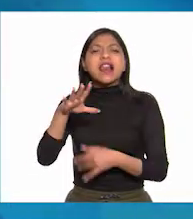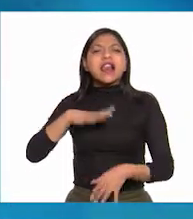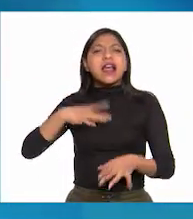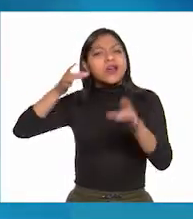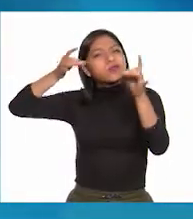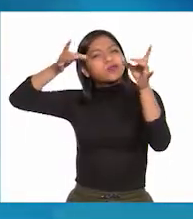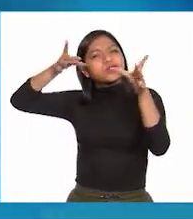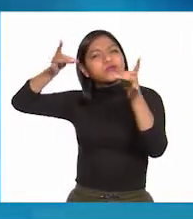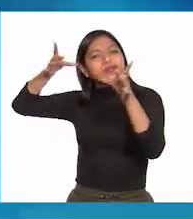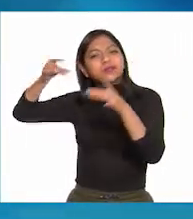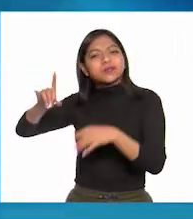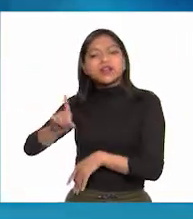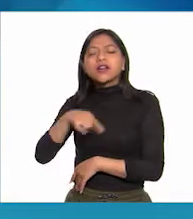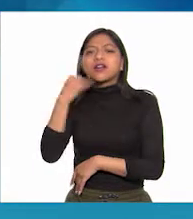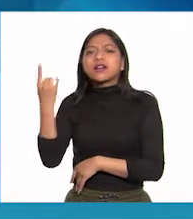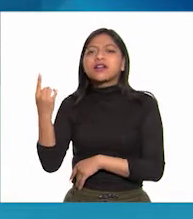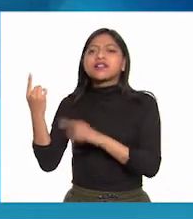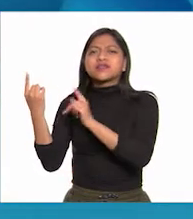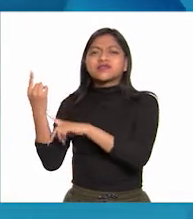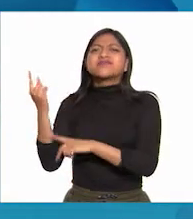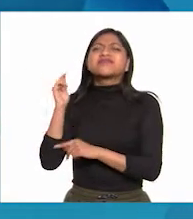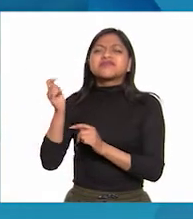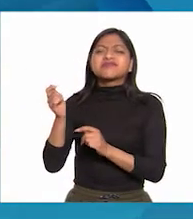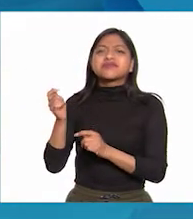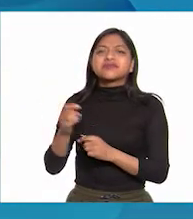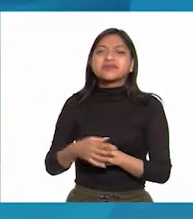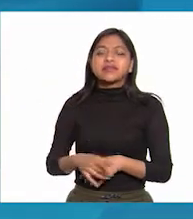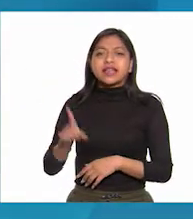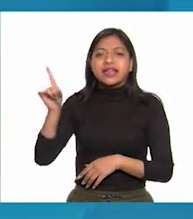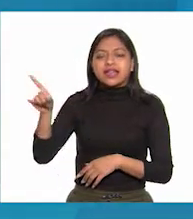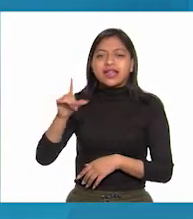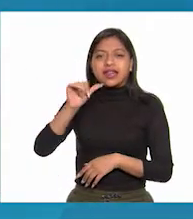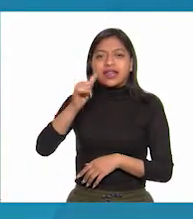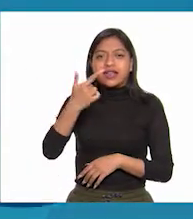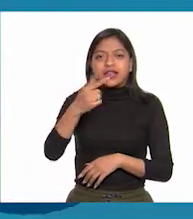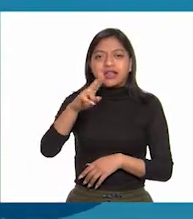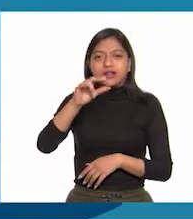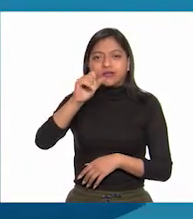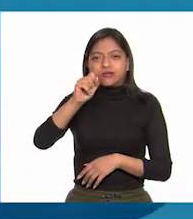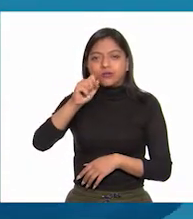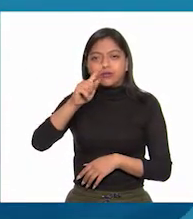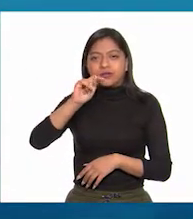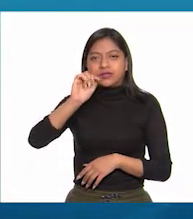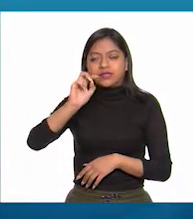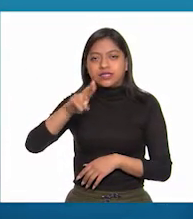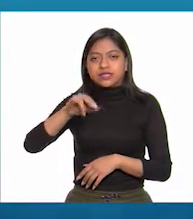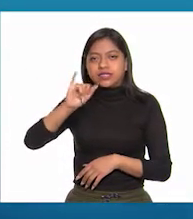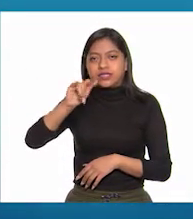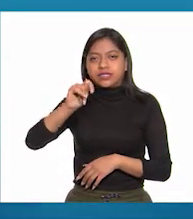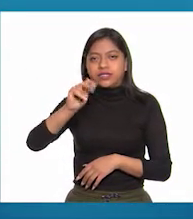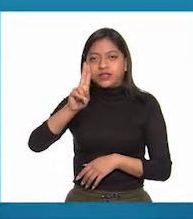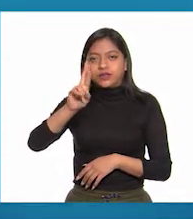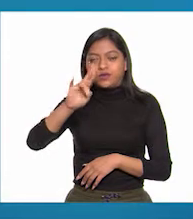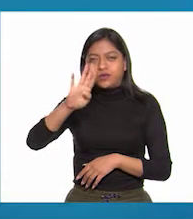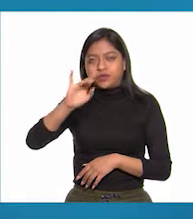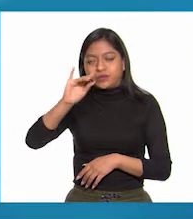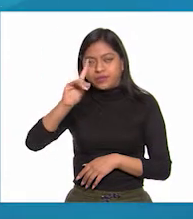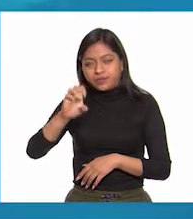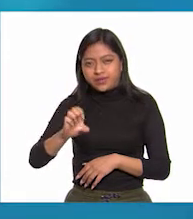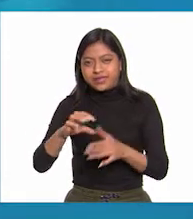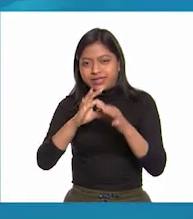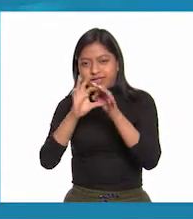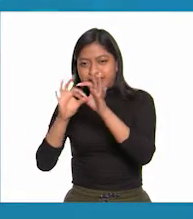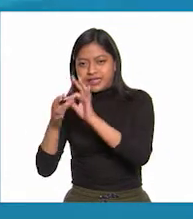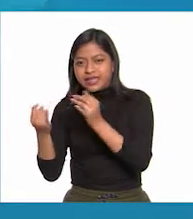También observo otro personaje, que podría ser Agustín de Iturbide, sosteniendo una cadena con una mano y con la otra